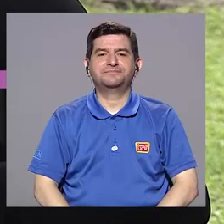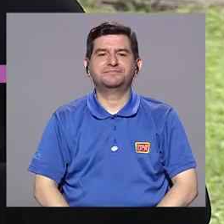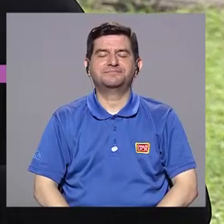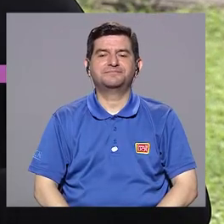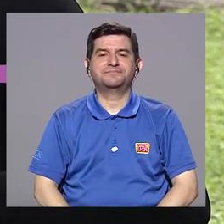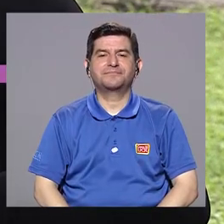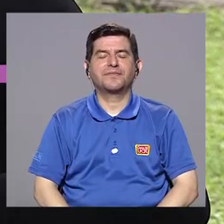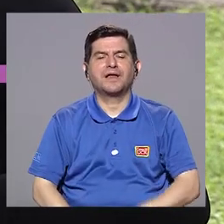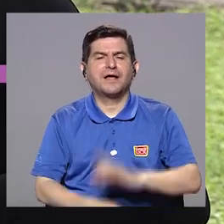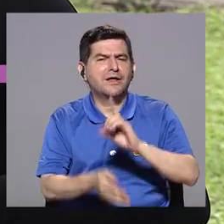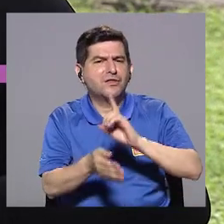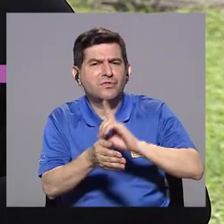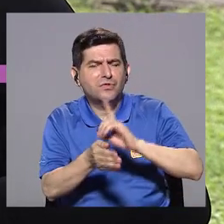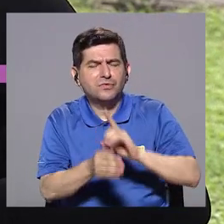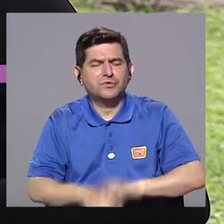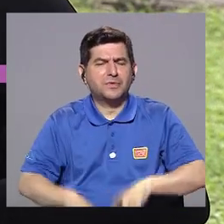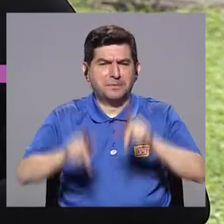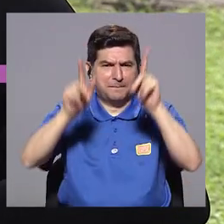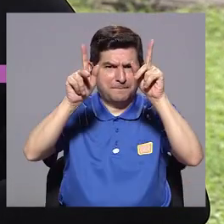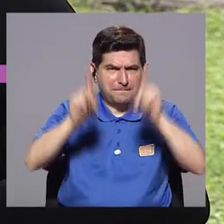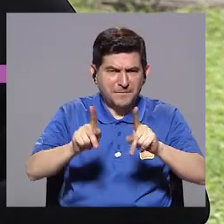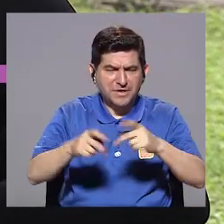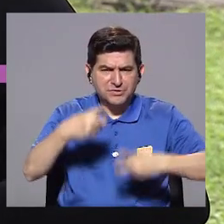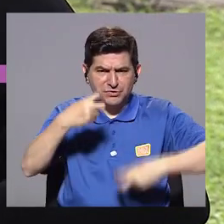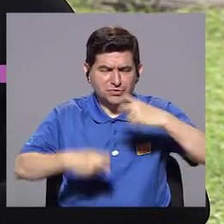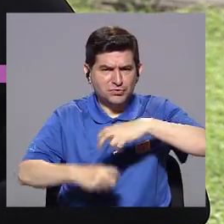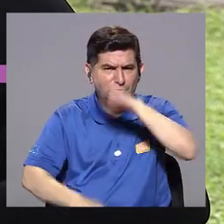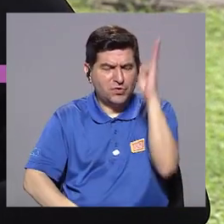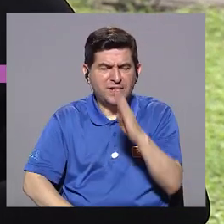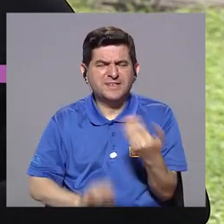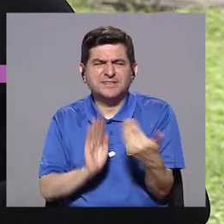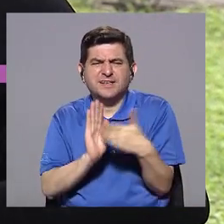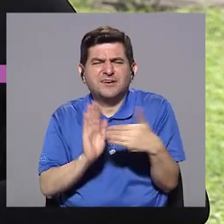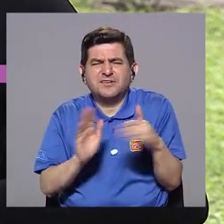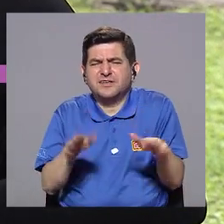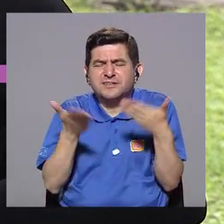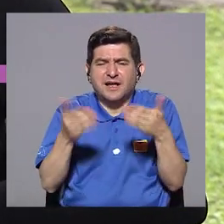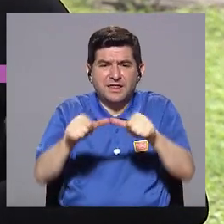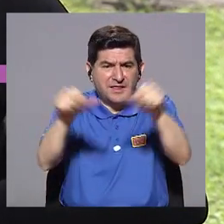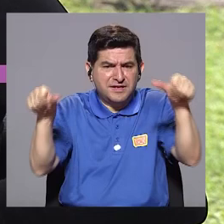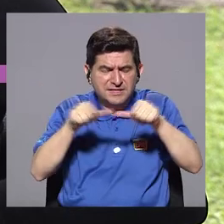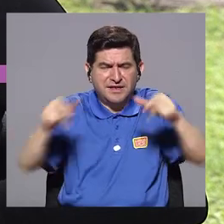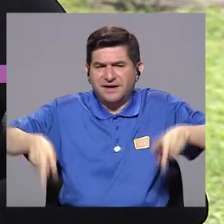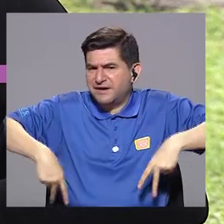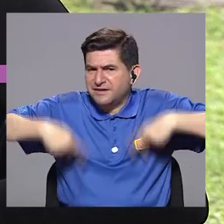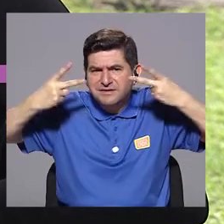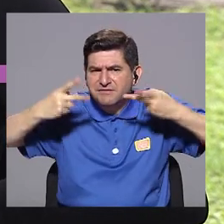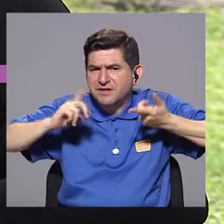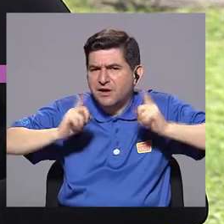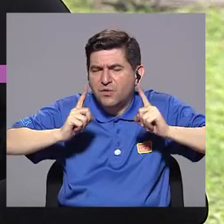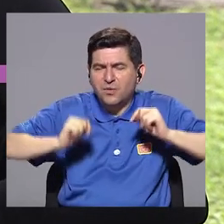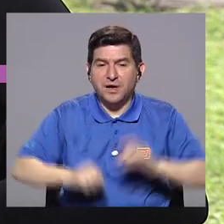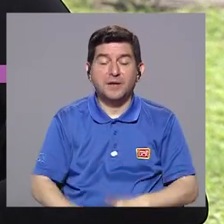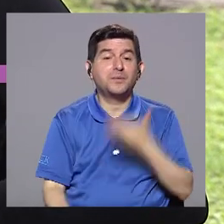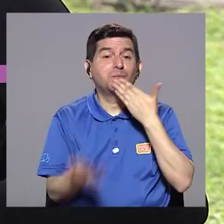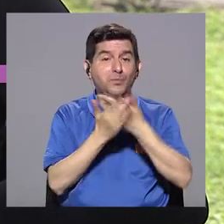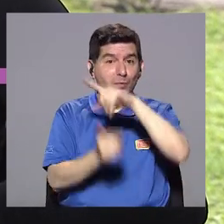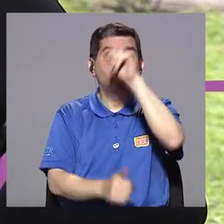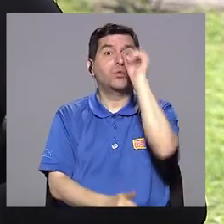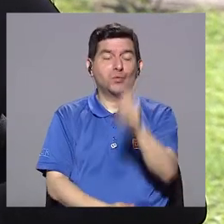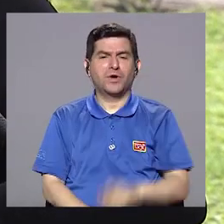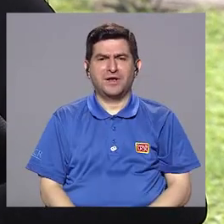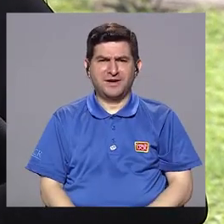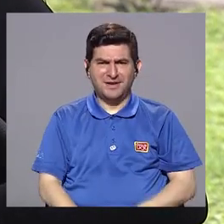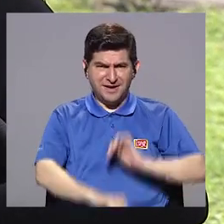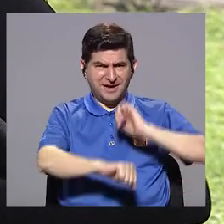Doctor, ¿qué sufren las personas con trastorno bipolar? ¿Qué áreas de su vida se afectan? Muy buena pregunta.